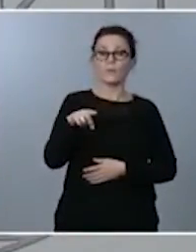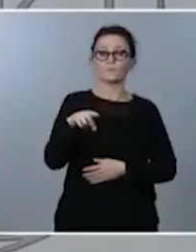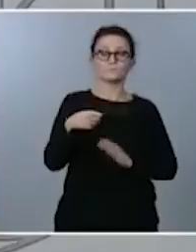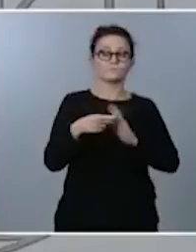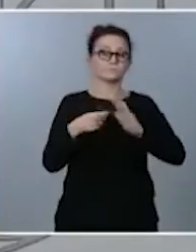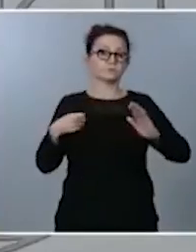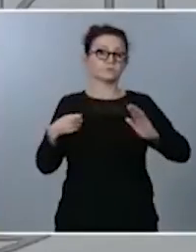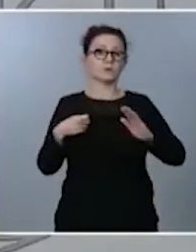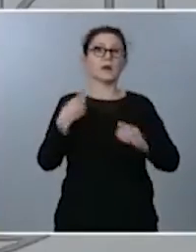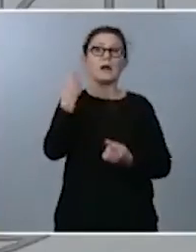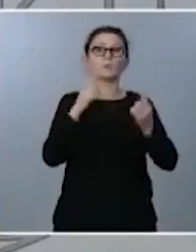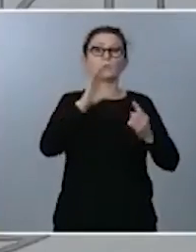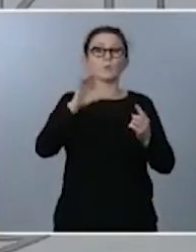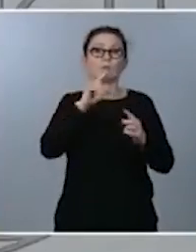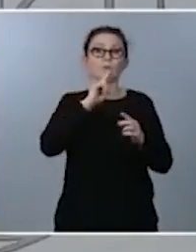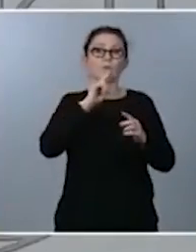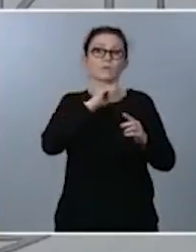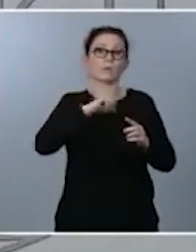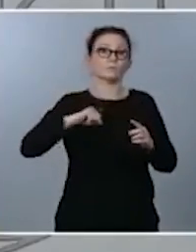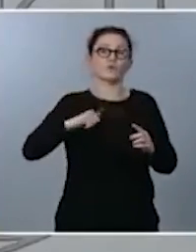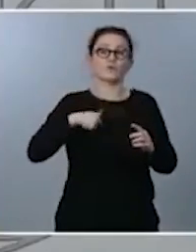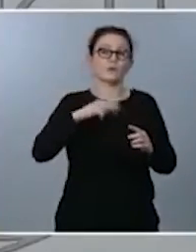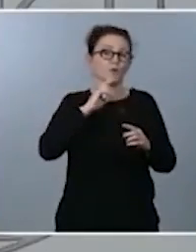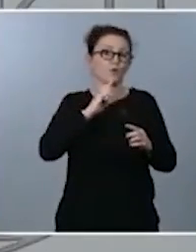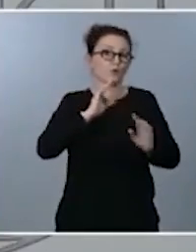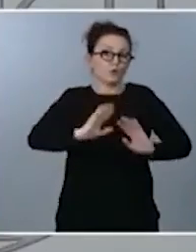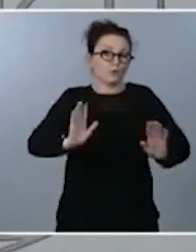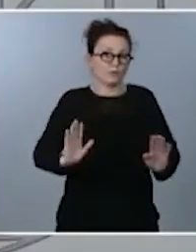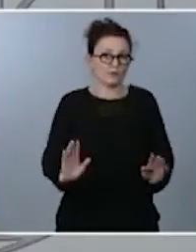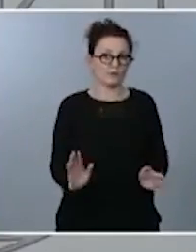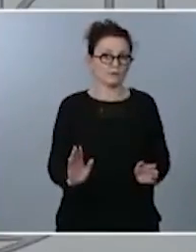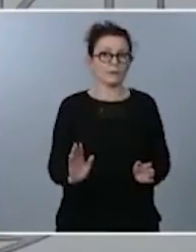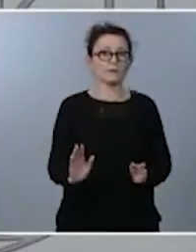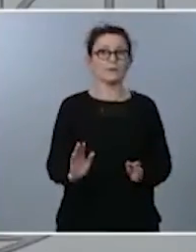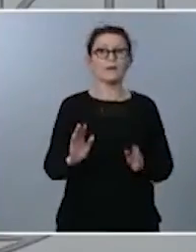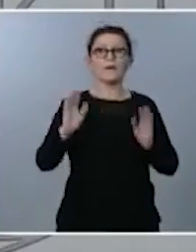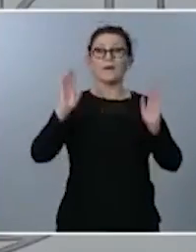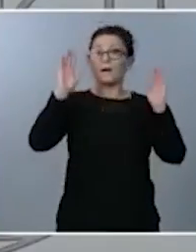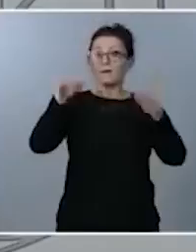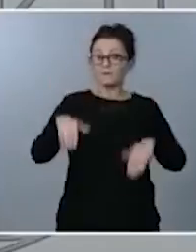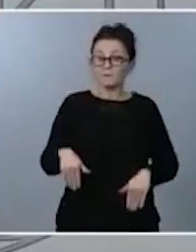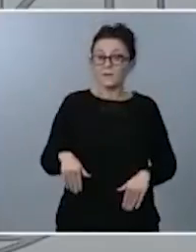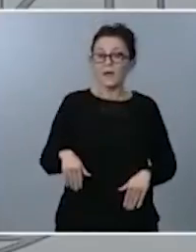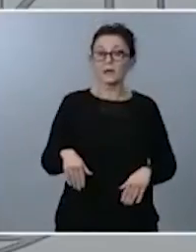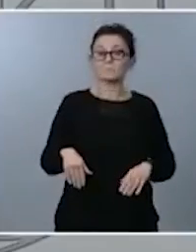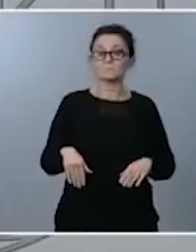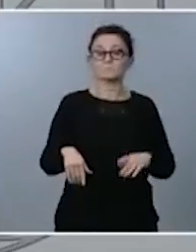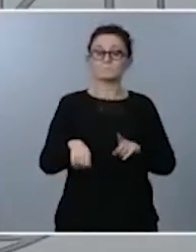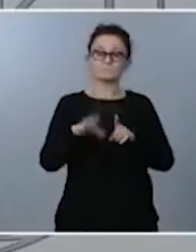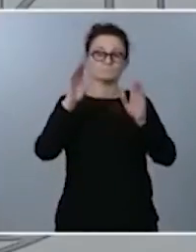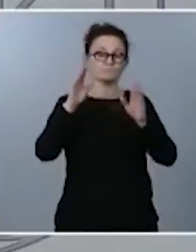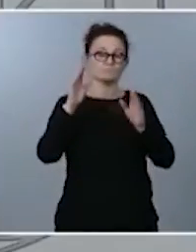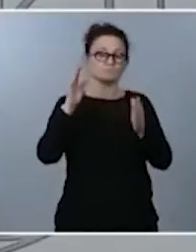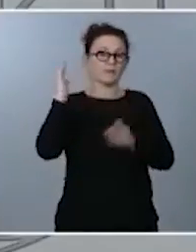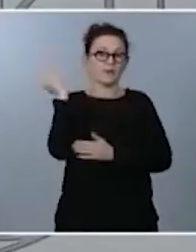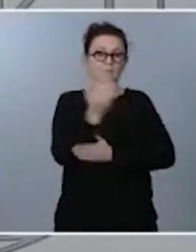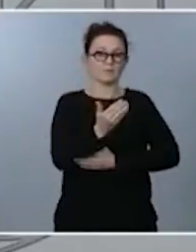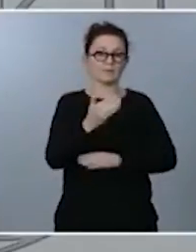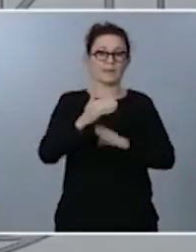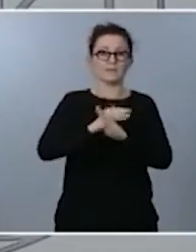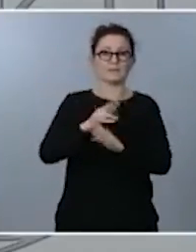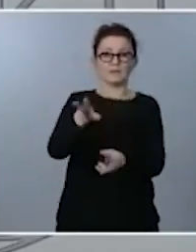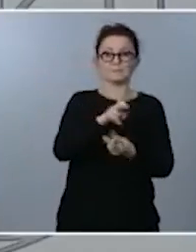ninguna en concreto ya saben ustedes a lo que me refiero está produciendo una suerte de dumping fiscal y por eso nuestra voluntad es